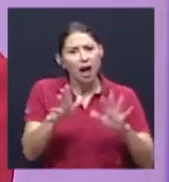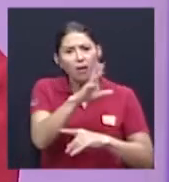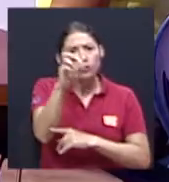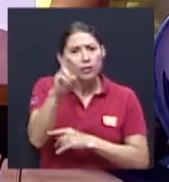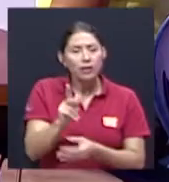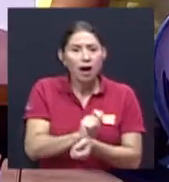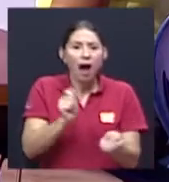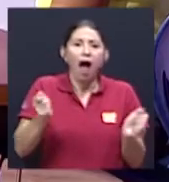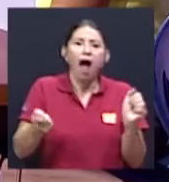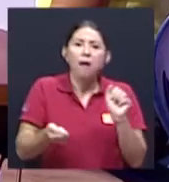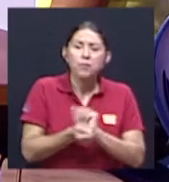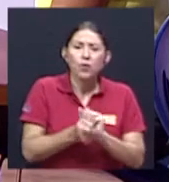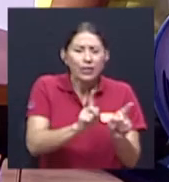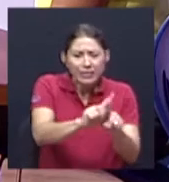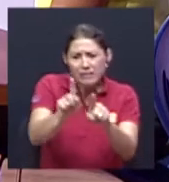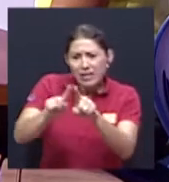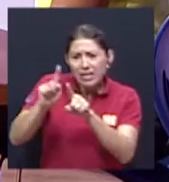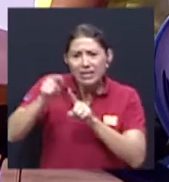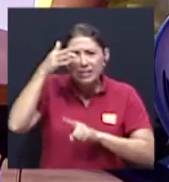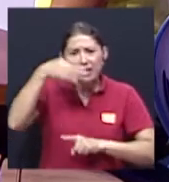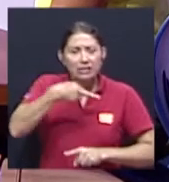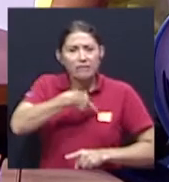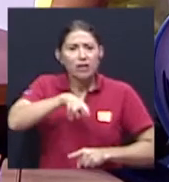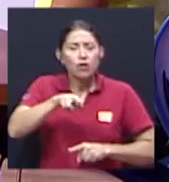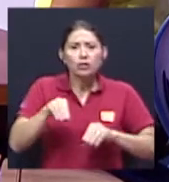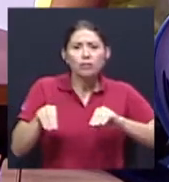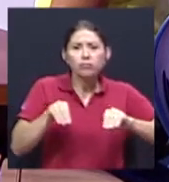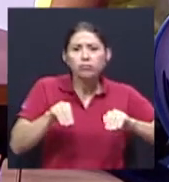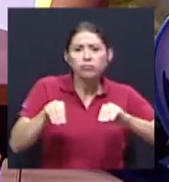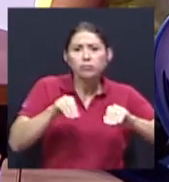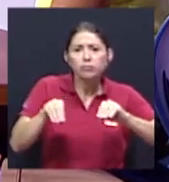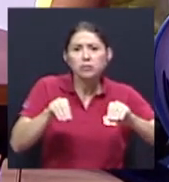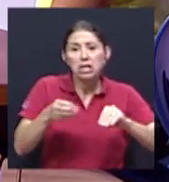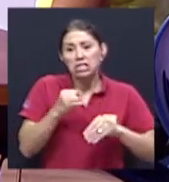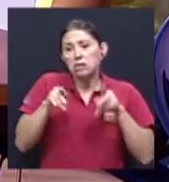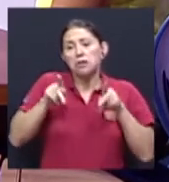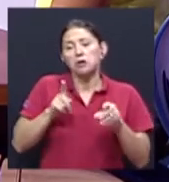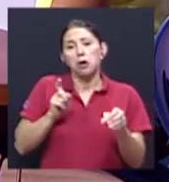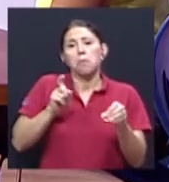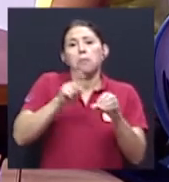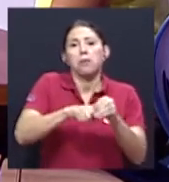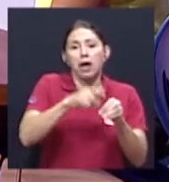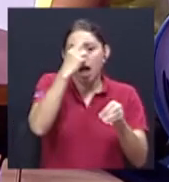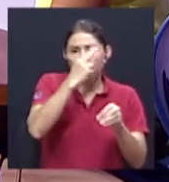están en movimiento, y el hecho, por ejemplo, de tener una afiliación católica,